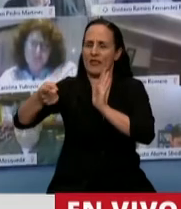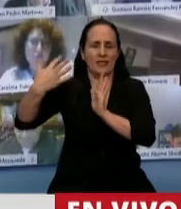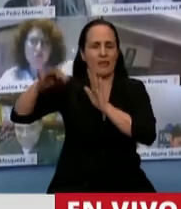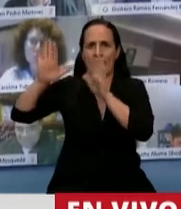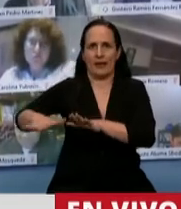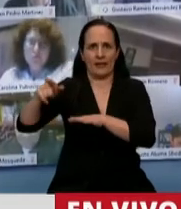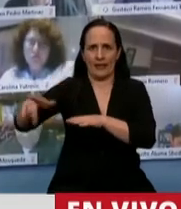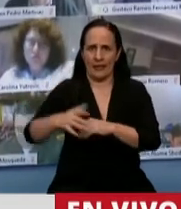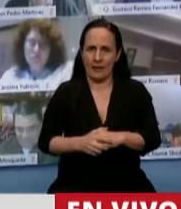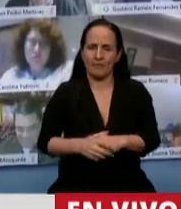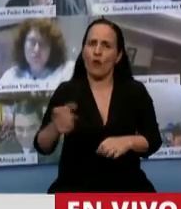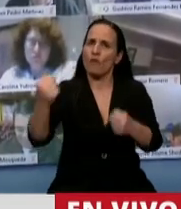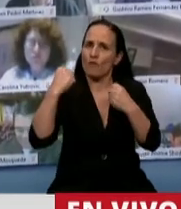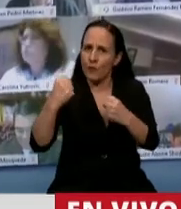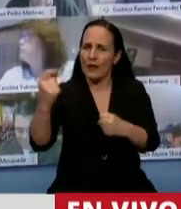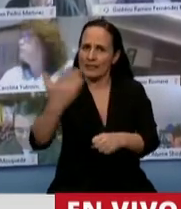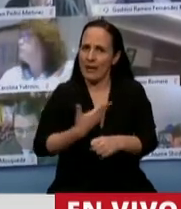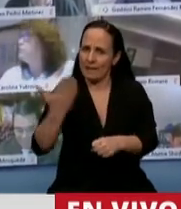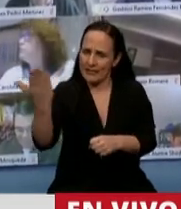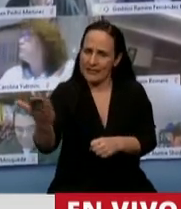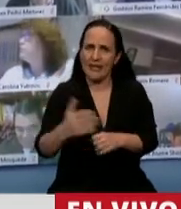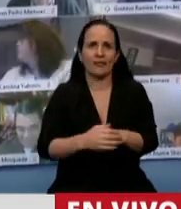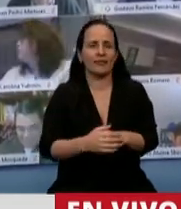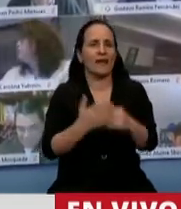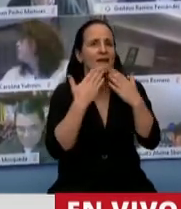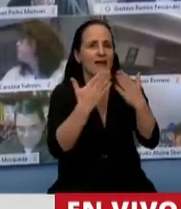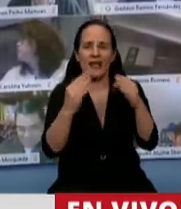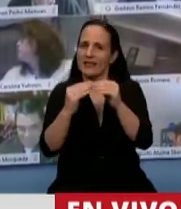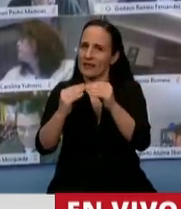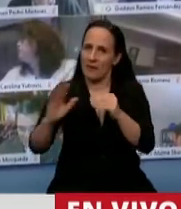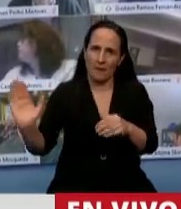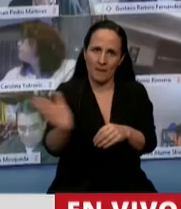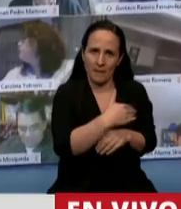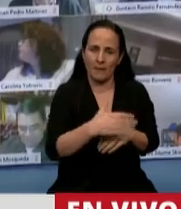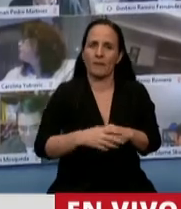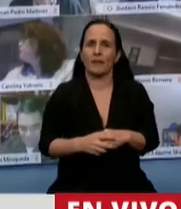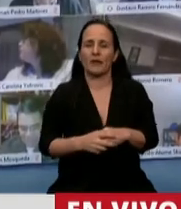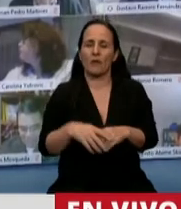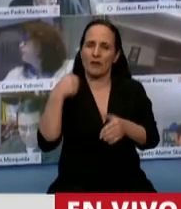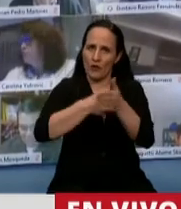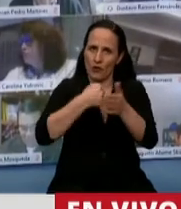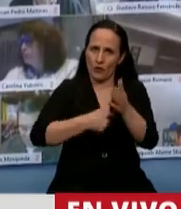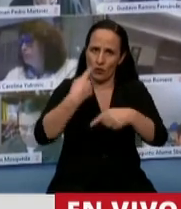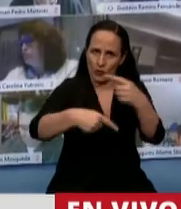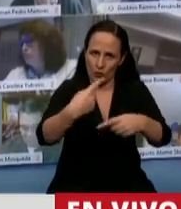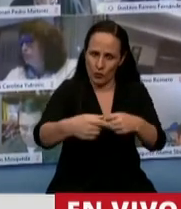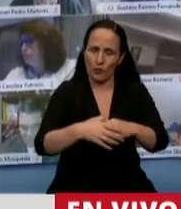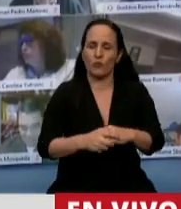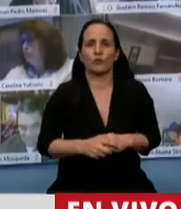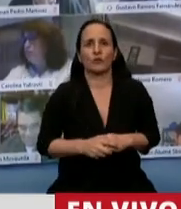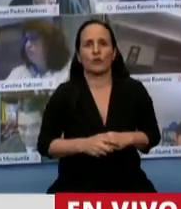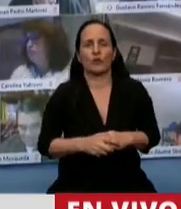todos. Fuerza, señor Presidente, y el agradecimiento a mis colegas legisladores que hoy están dando esta lucha y apoyando en esta